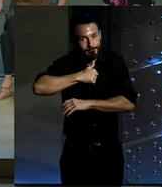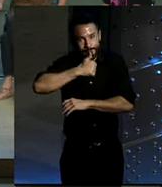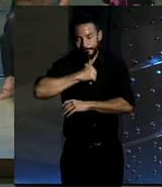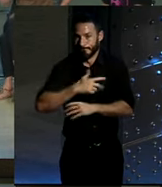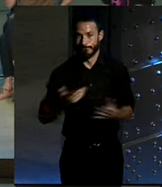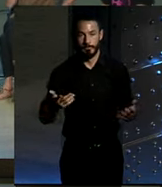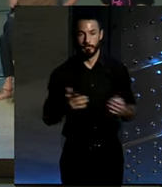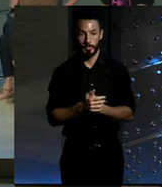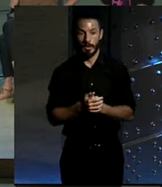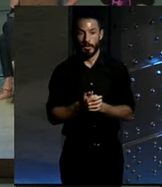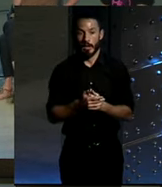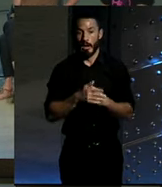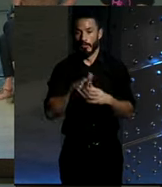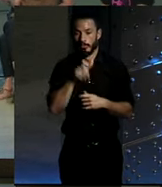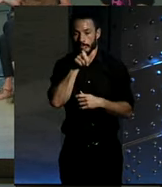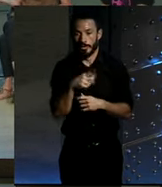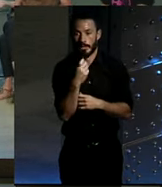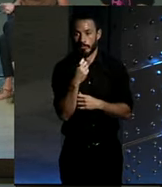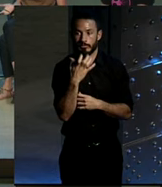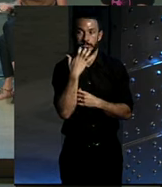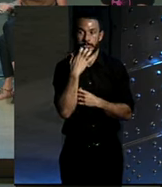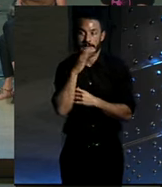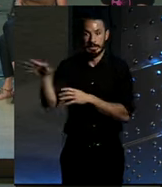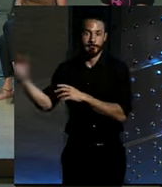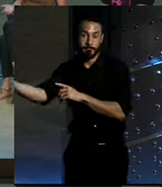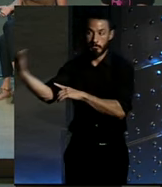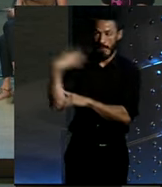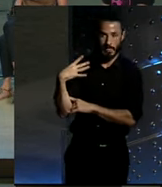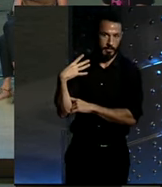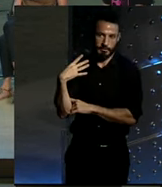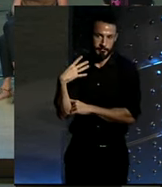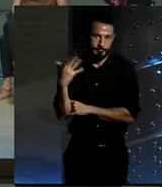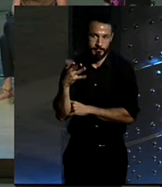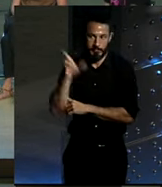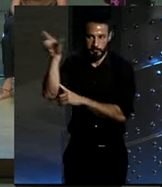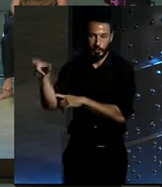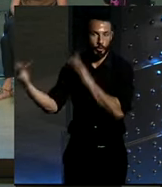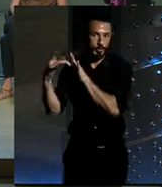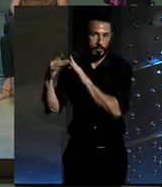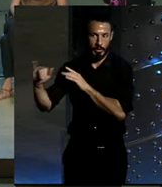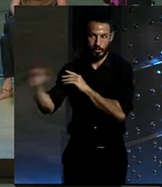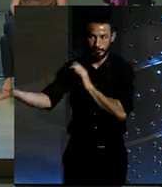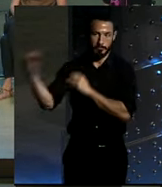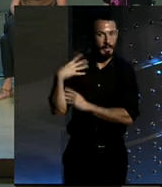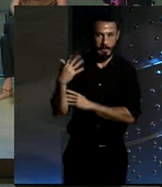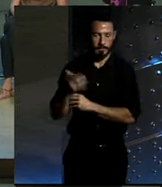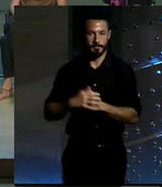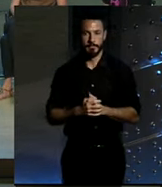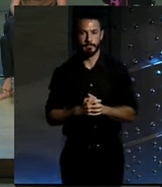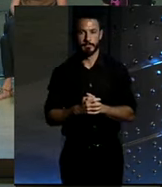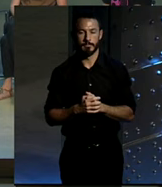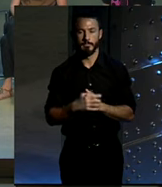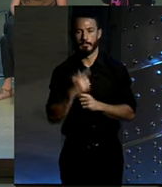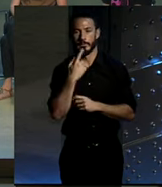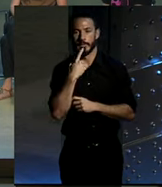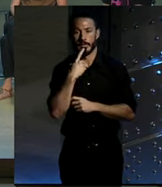alguien que dice, oye, que me falta esta pieza, mándamela. Siempre hay que pensar que se va a romper. Hay un en África también que dice, los blancos lo